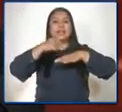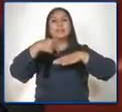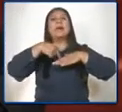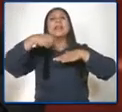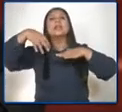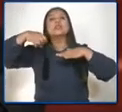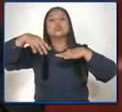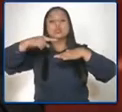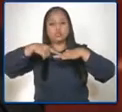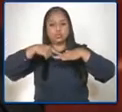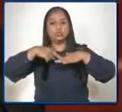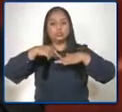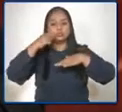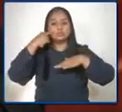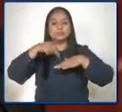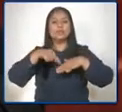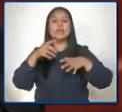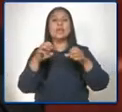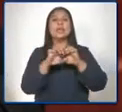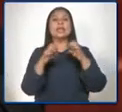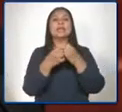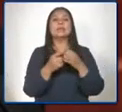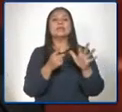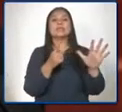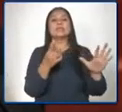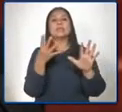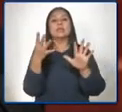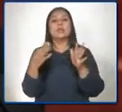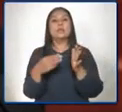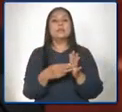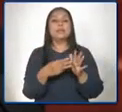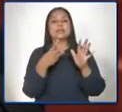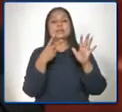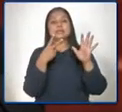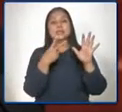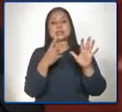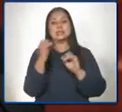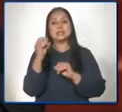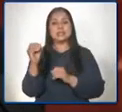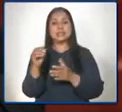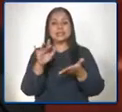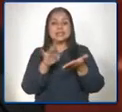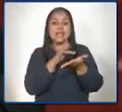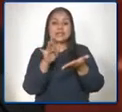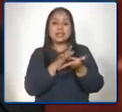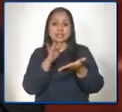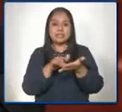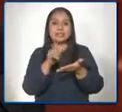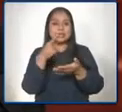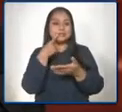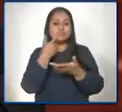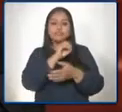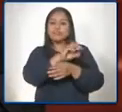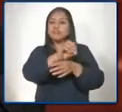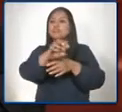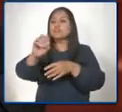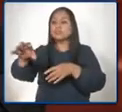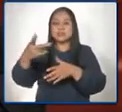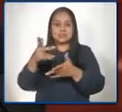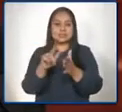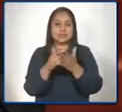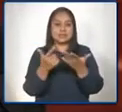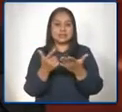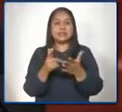sesenta y nueve mil setecientas tablets que serán distribuidas en las escuelas que ya indiqué anteriormente trescientos